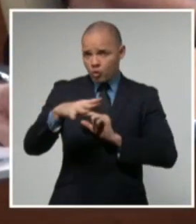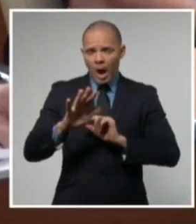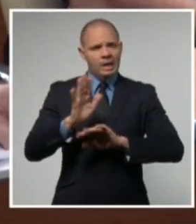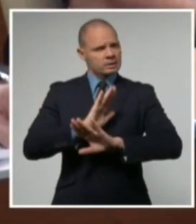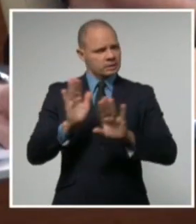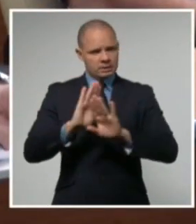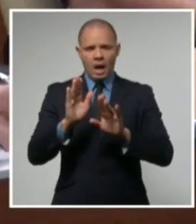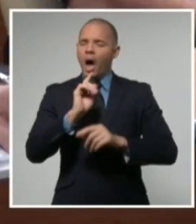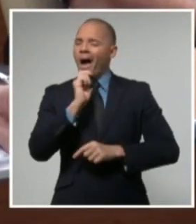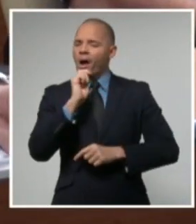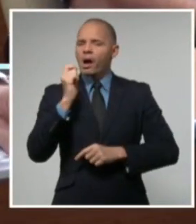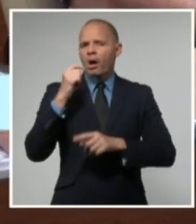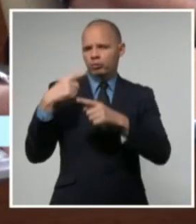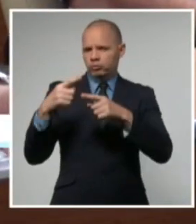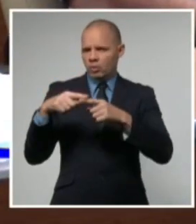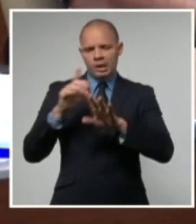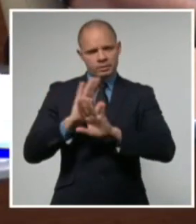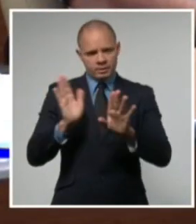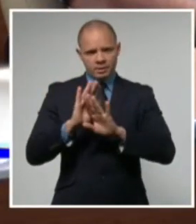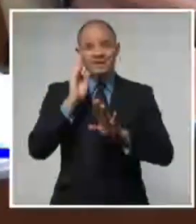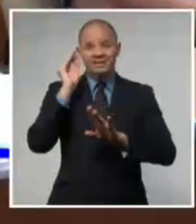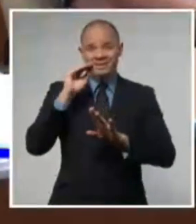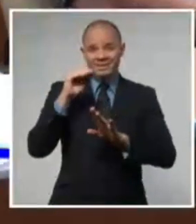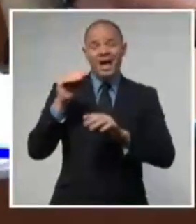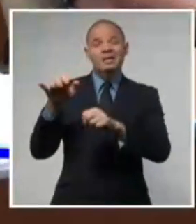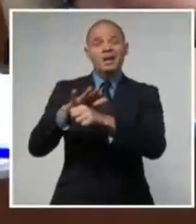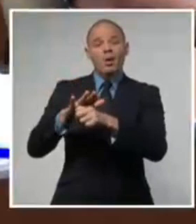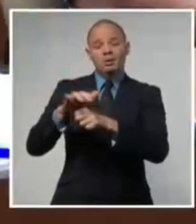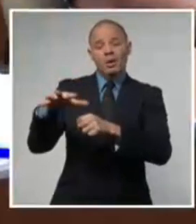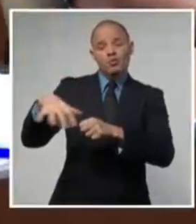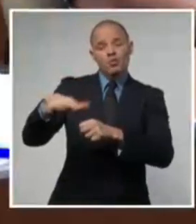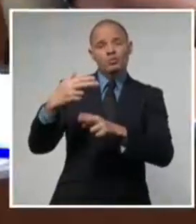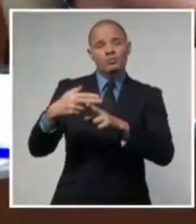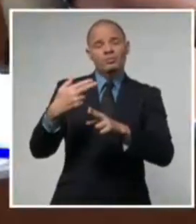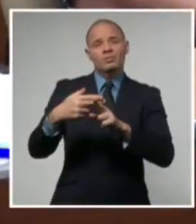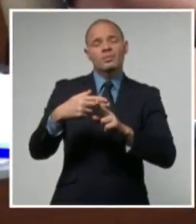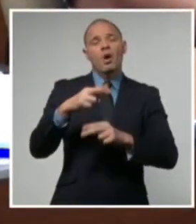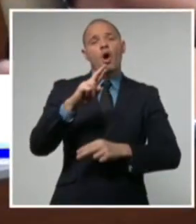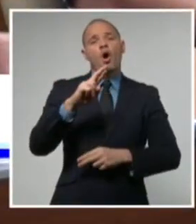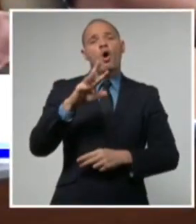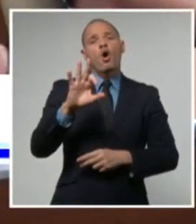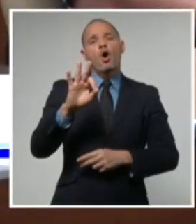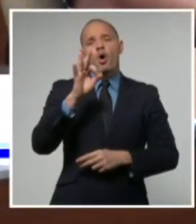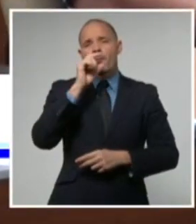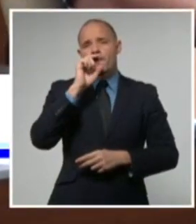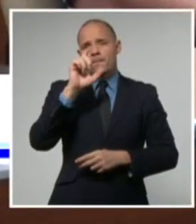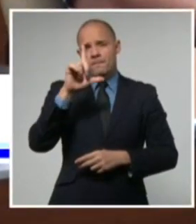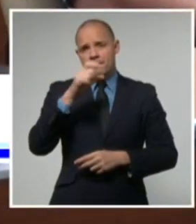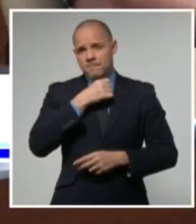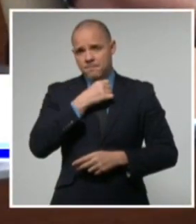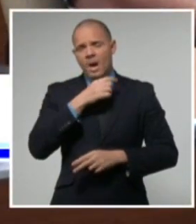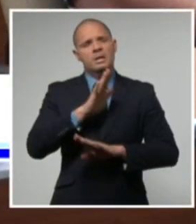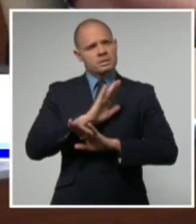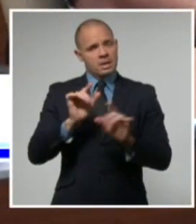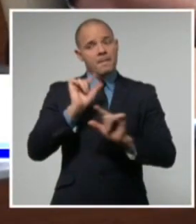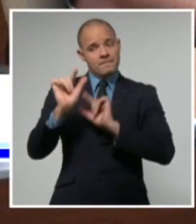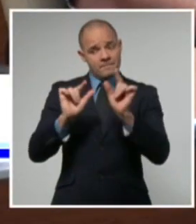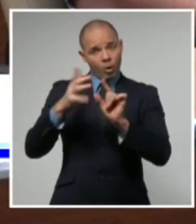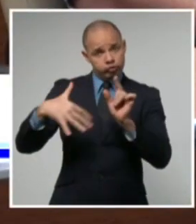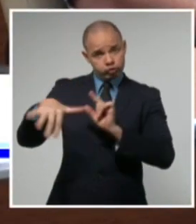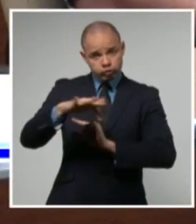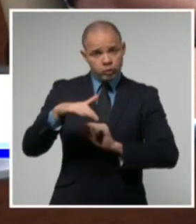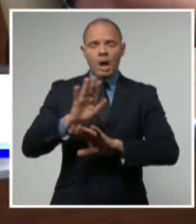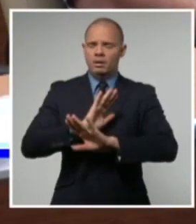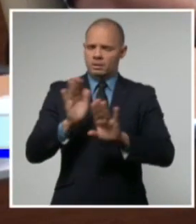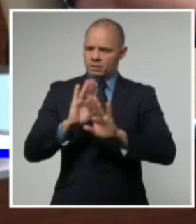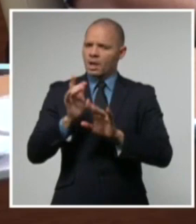focos de la comunidad de Roble, del municipio de San José de las Lajas, que ha estudiado allá 497, el 100% del universo dio 6 casos